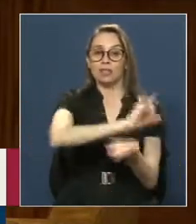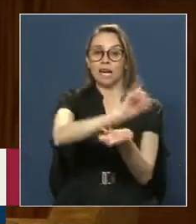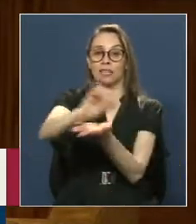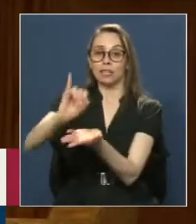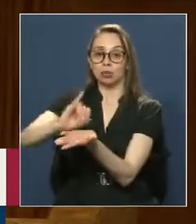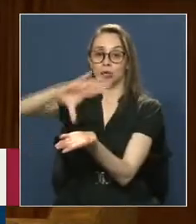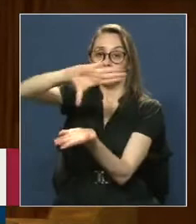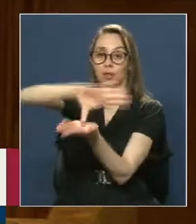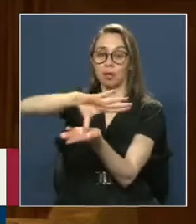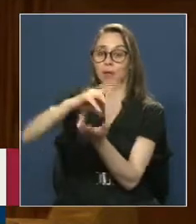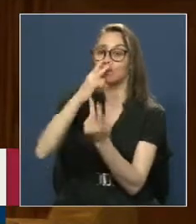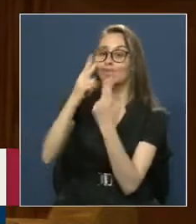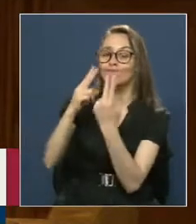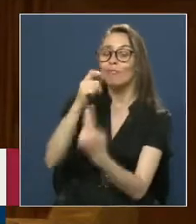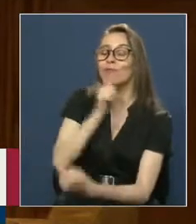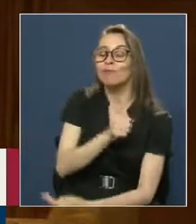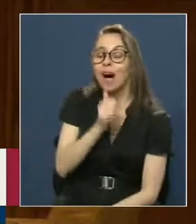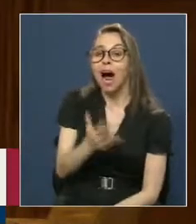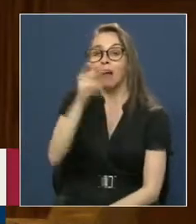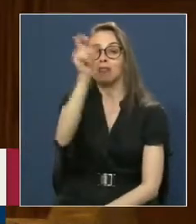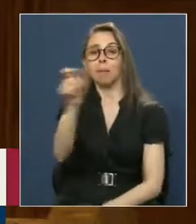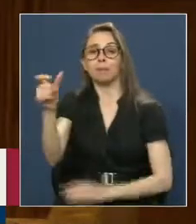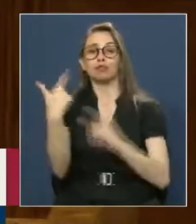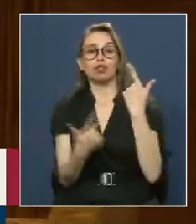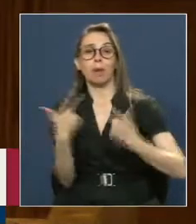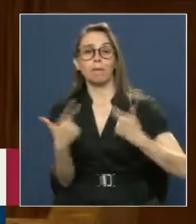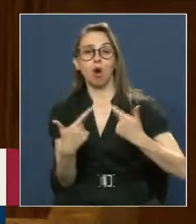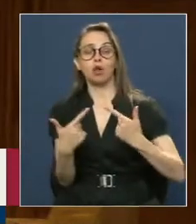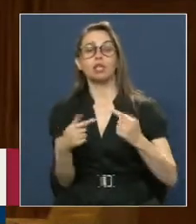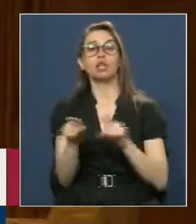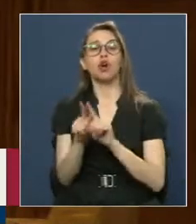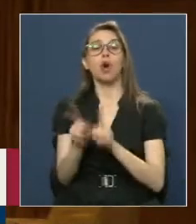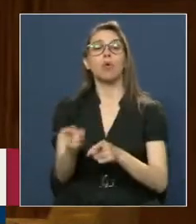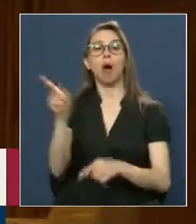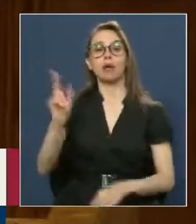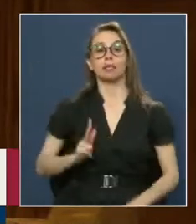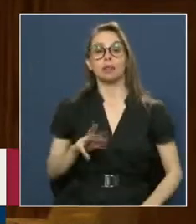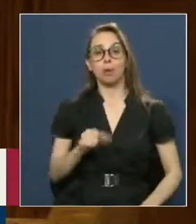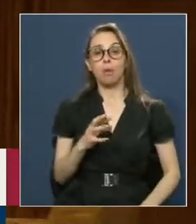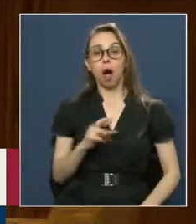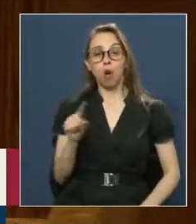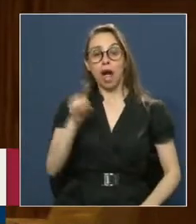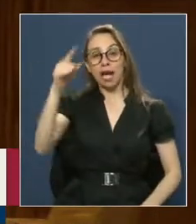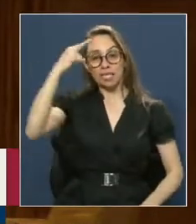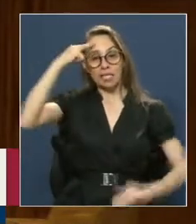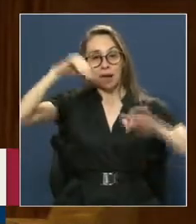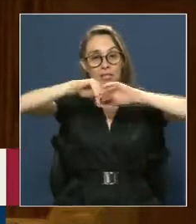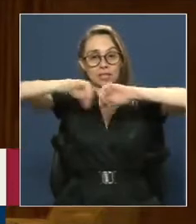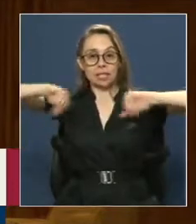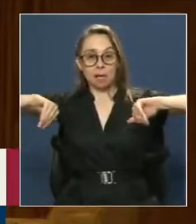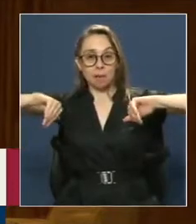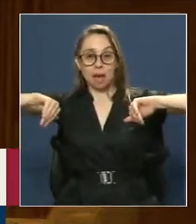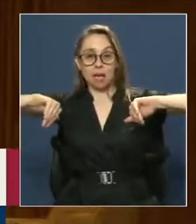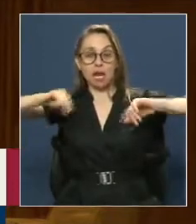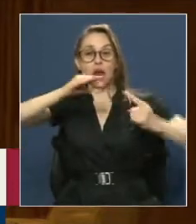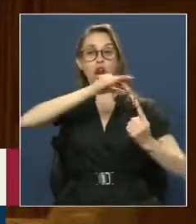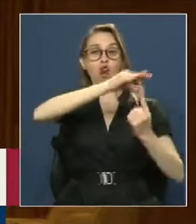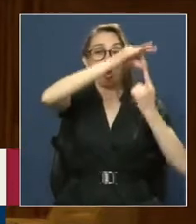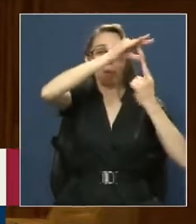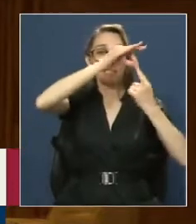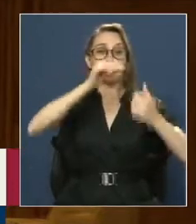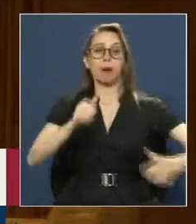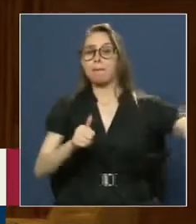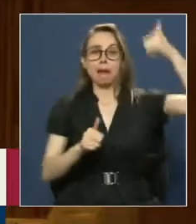Echan de menos Políticos De la talla De Maurá Que sabían Separar Lo principal De lo